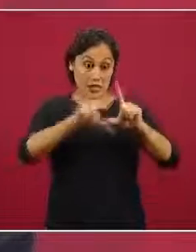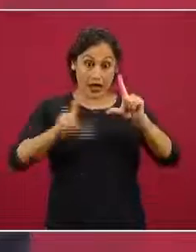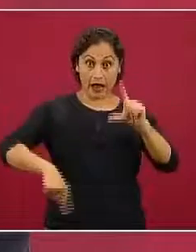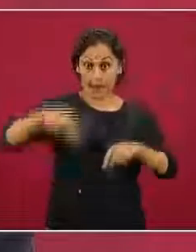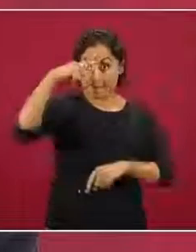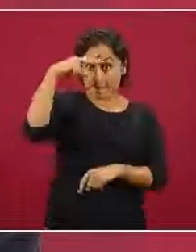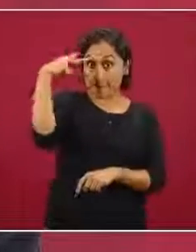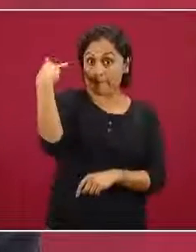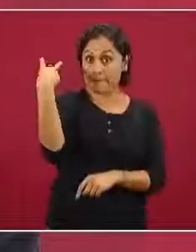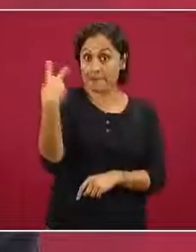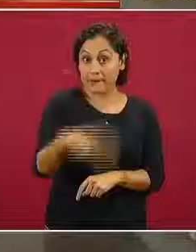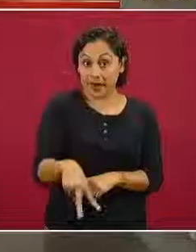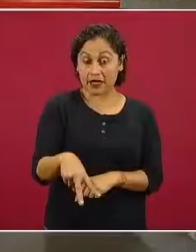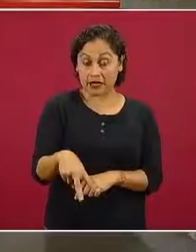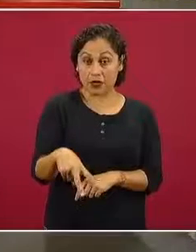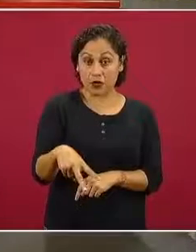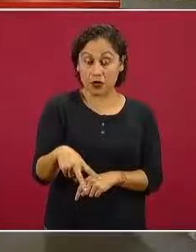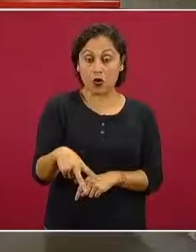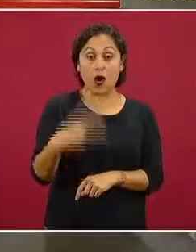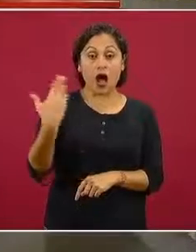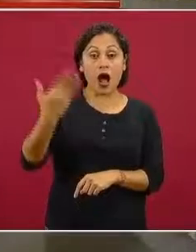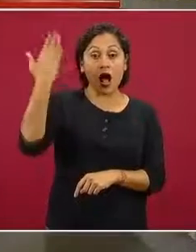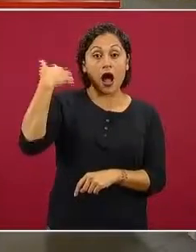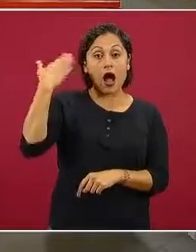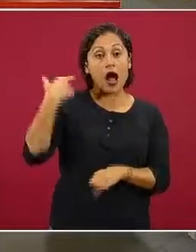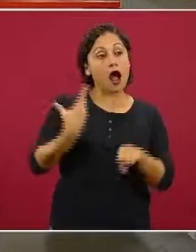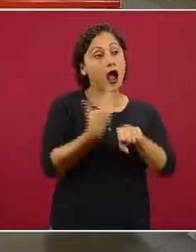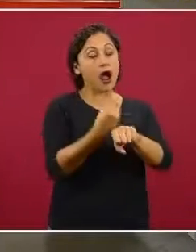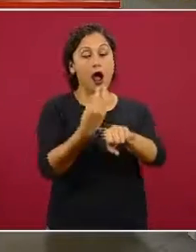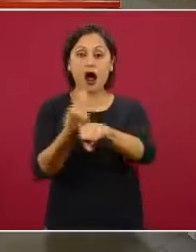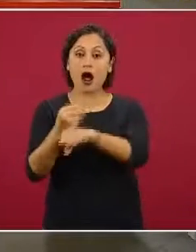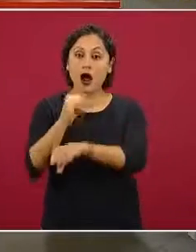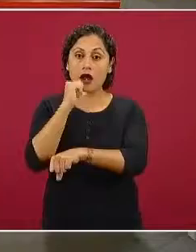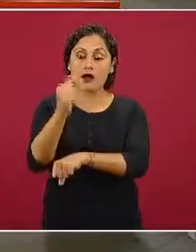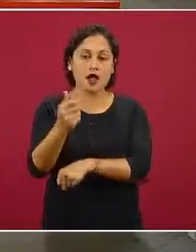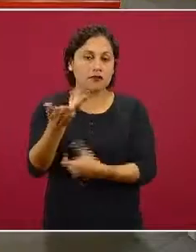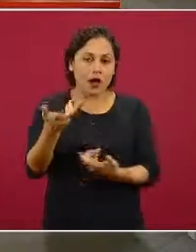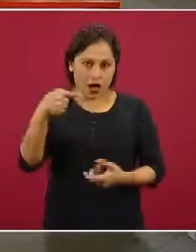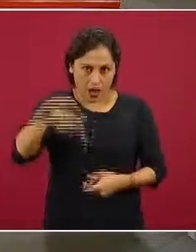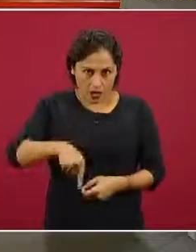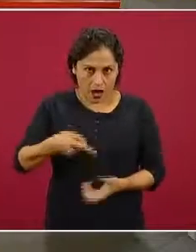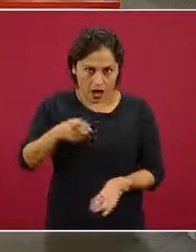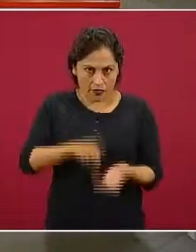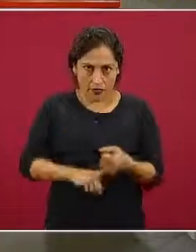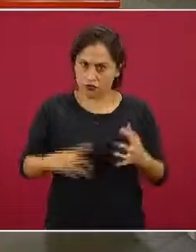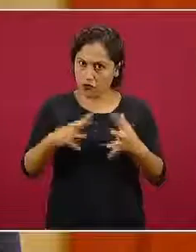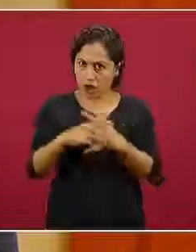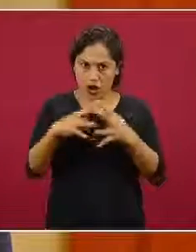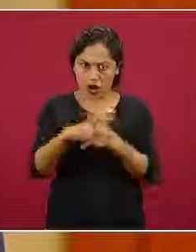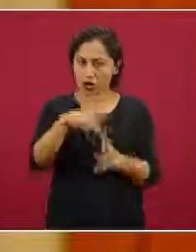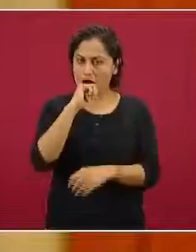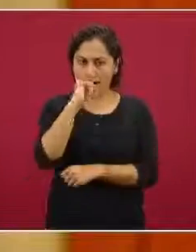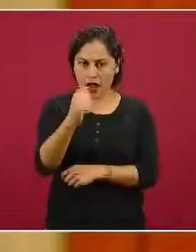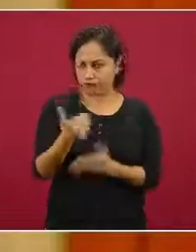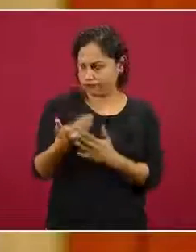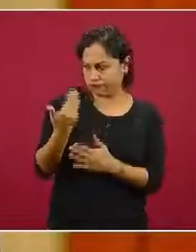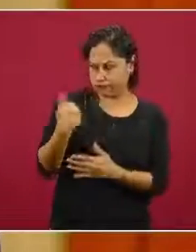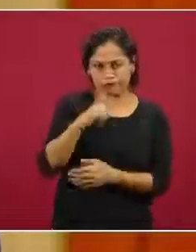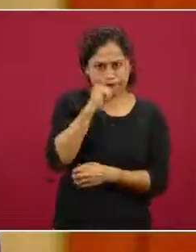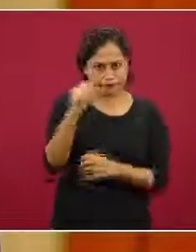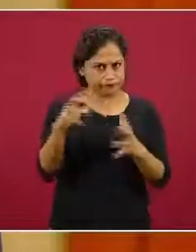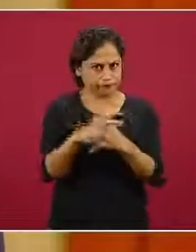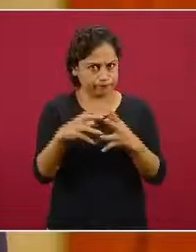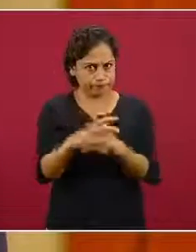que sin haber pasado por un proceso de bélico de guerra en tiempos recientes redujo su